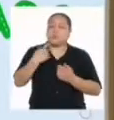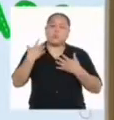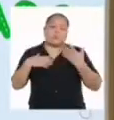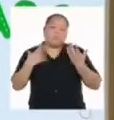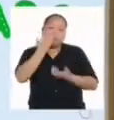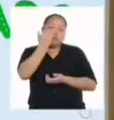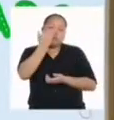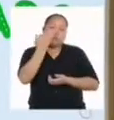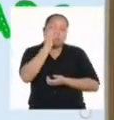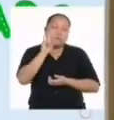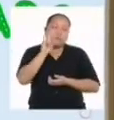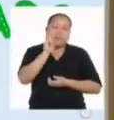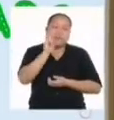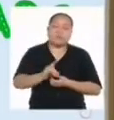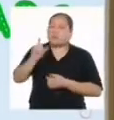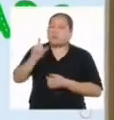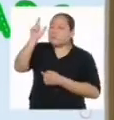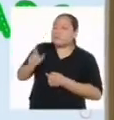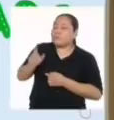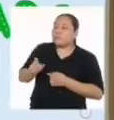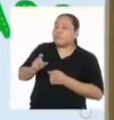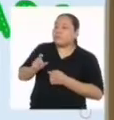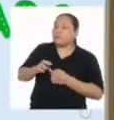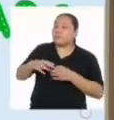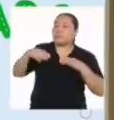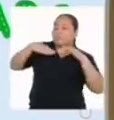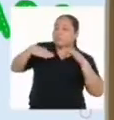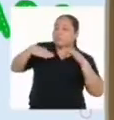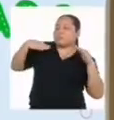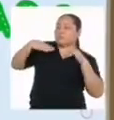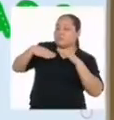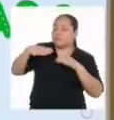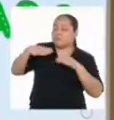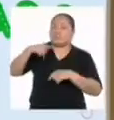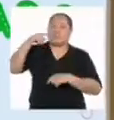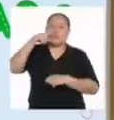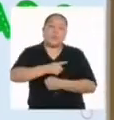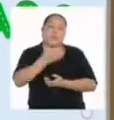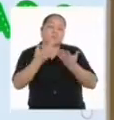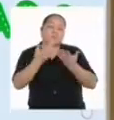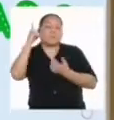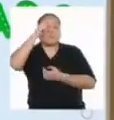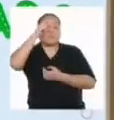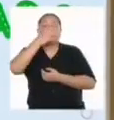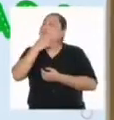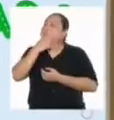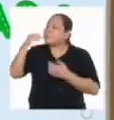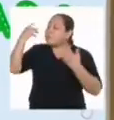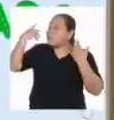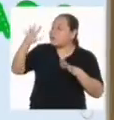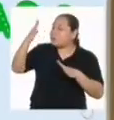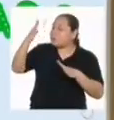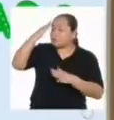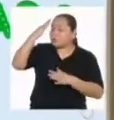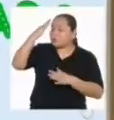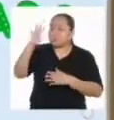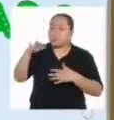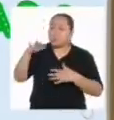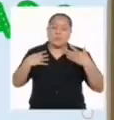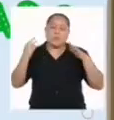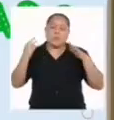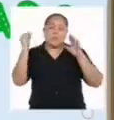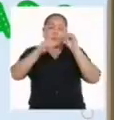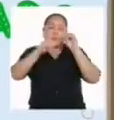clara Como una persona rapeando Pero eso podría ser un poco complicado ¡Ya sé! Puedo poner algunas